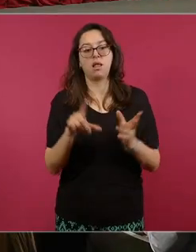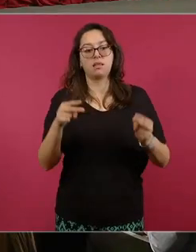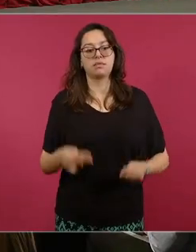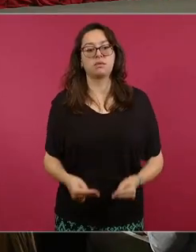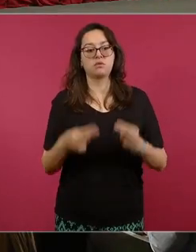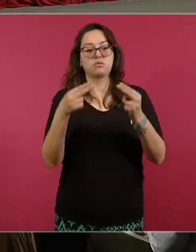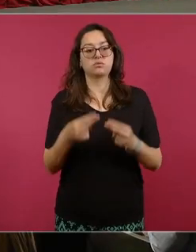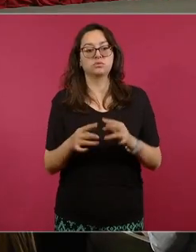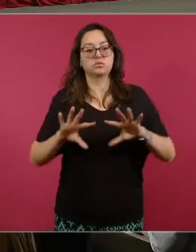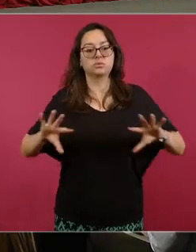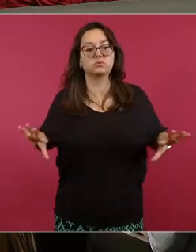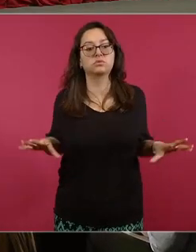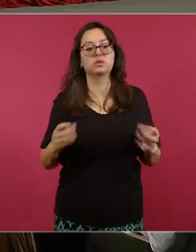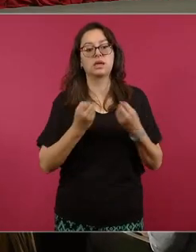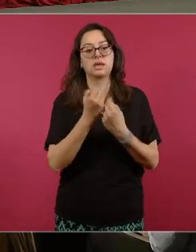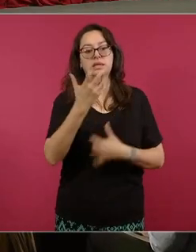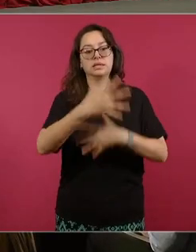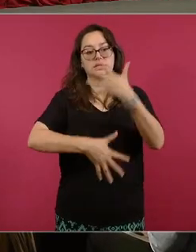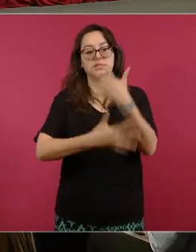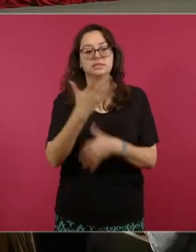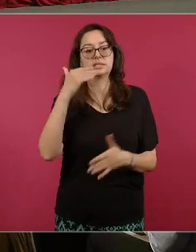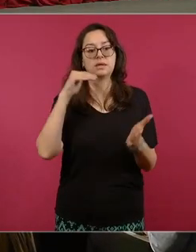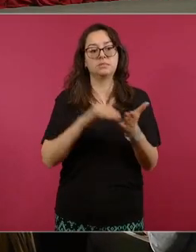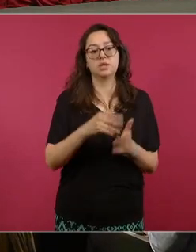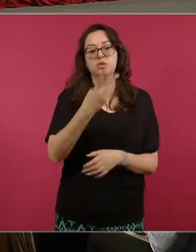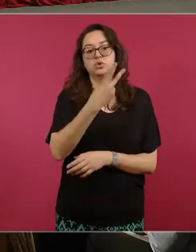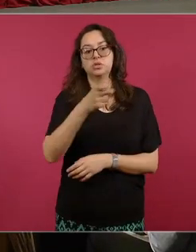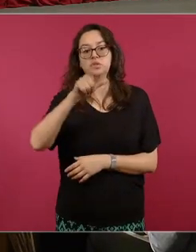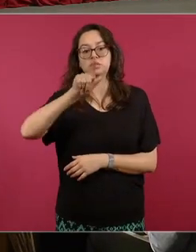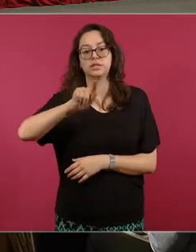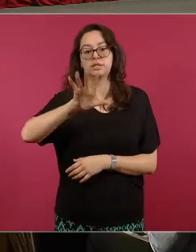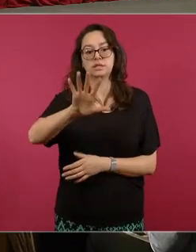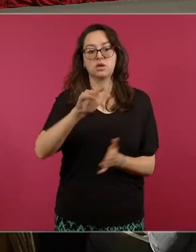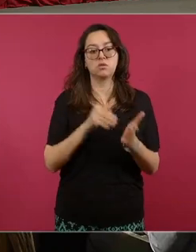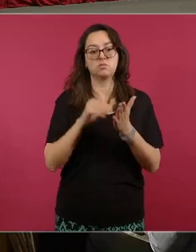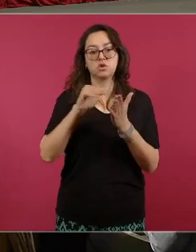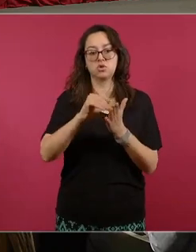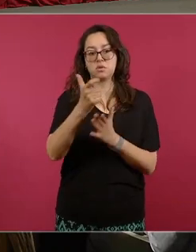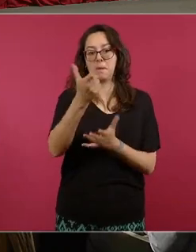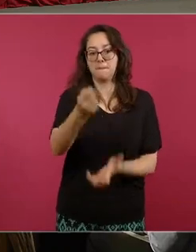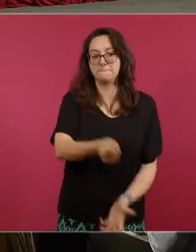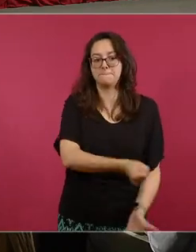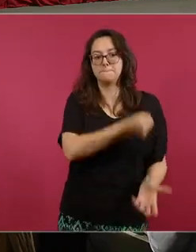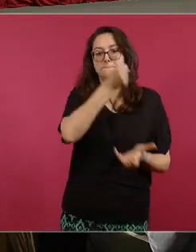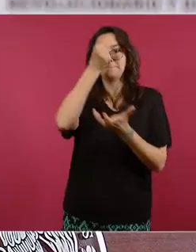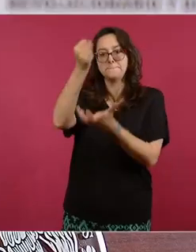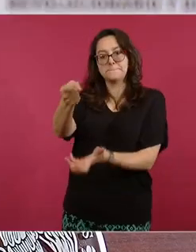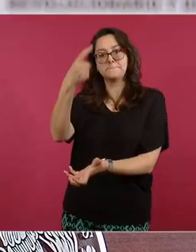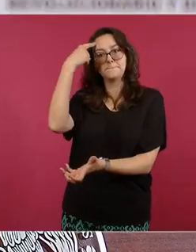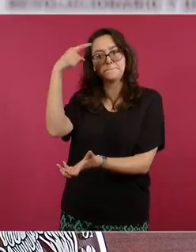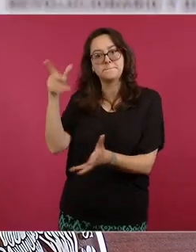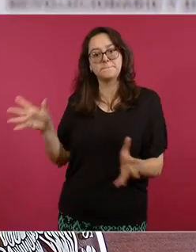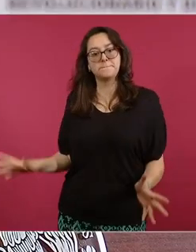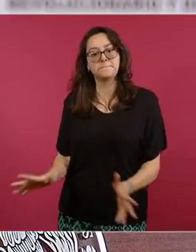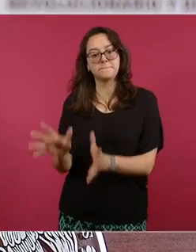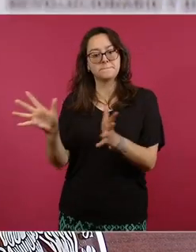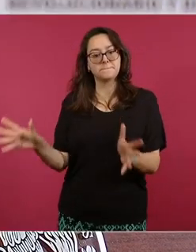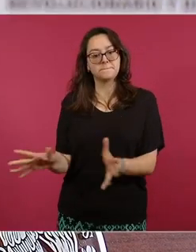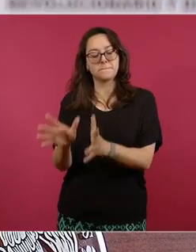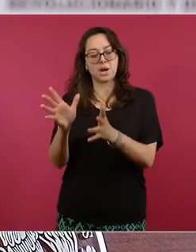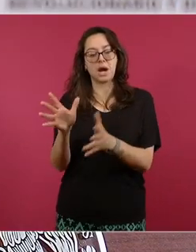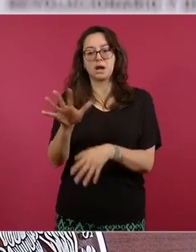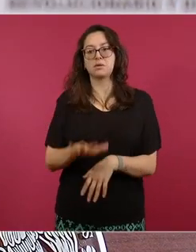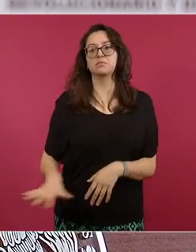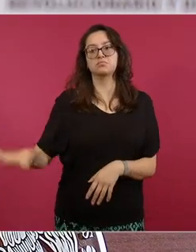suma, 15 mil 275 millones de pesos se han destinado para la recuperación del